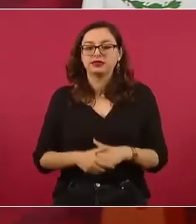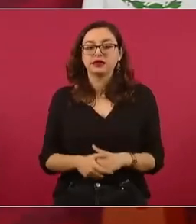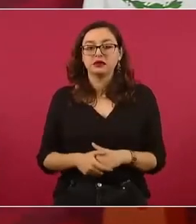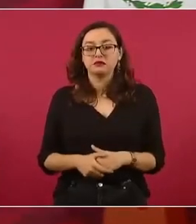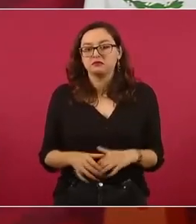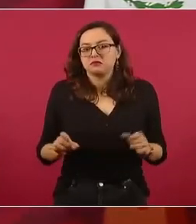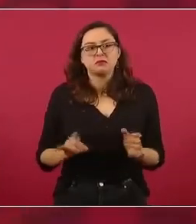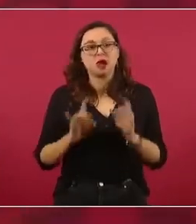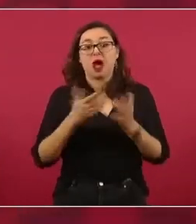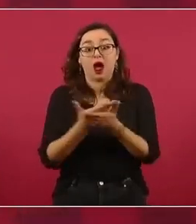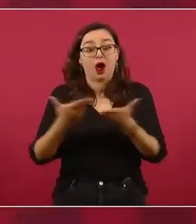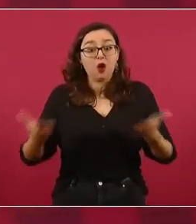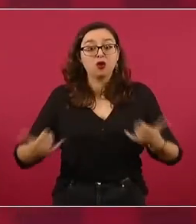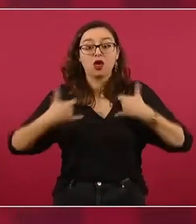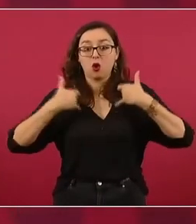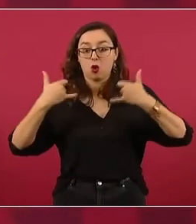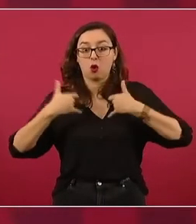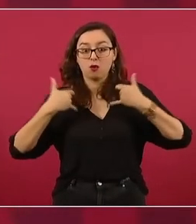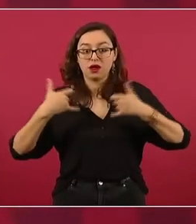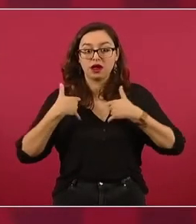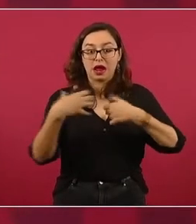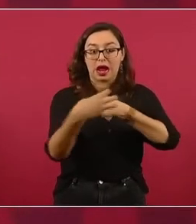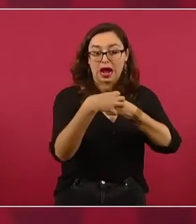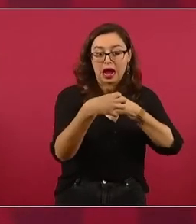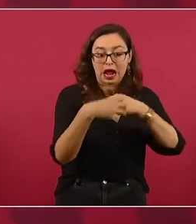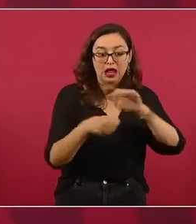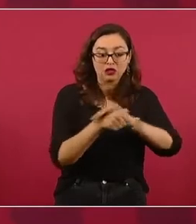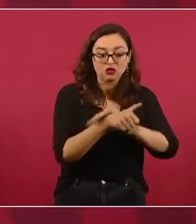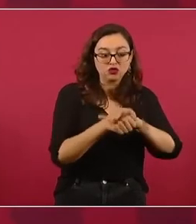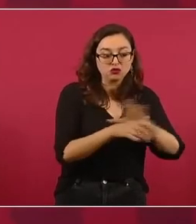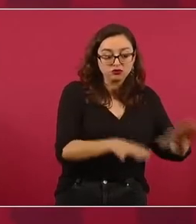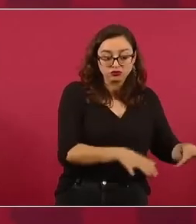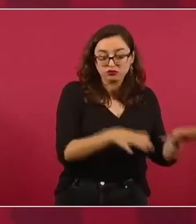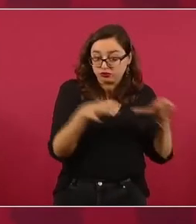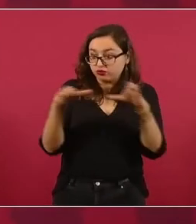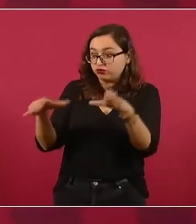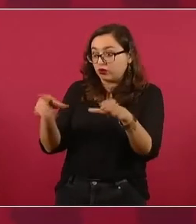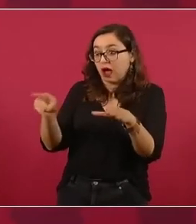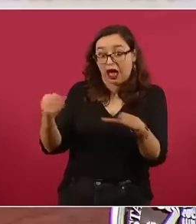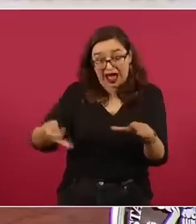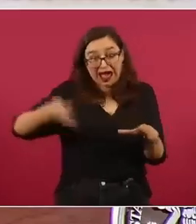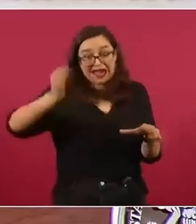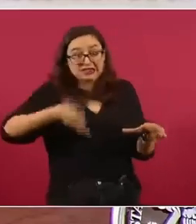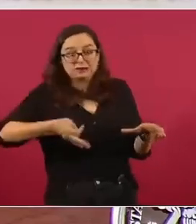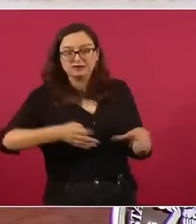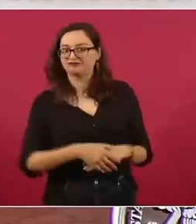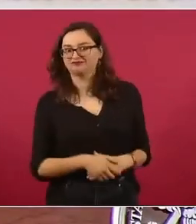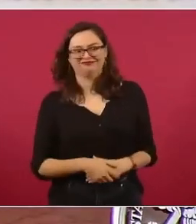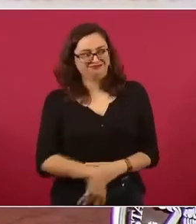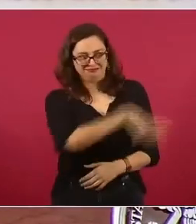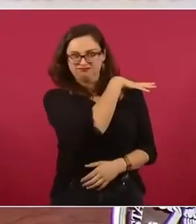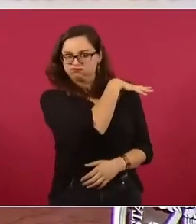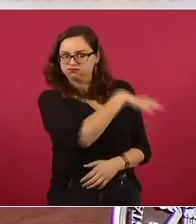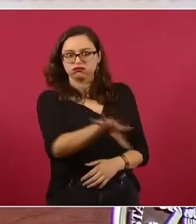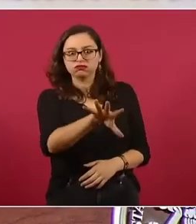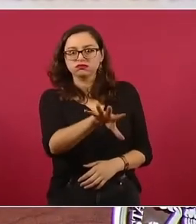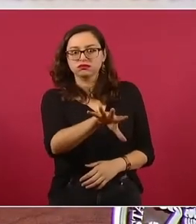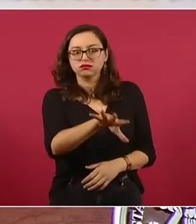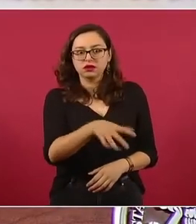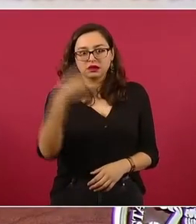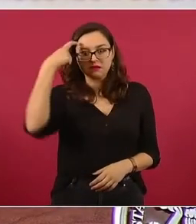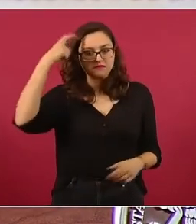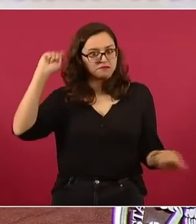como era antes. Ya hay una mentalidad completamente distinta.